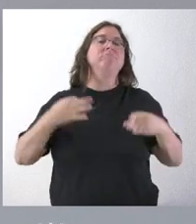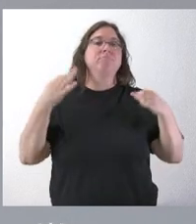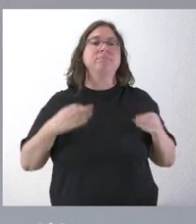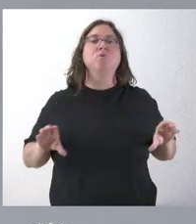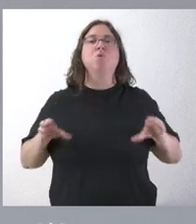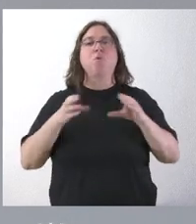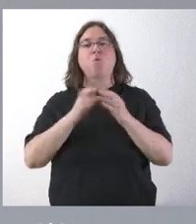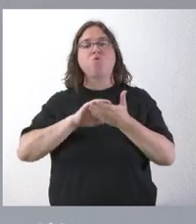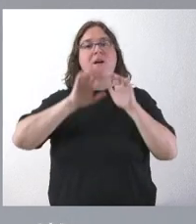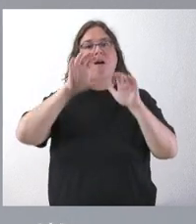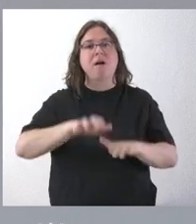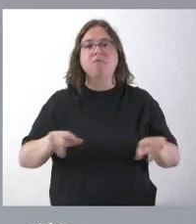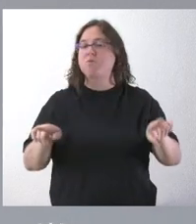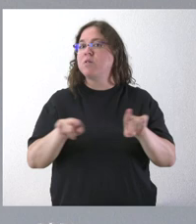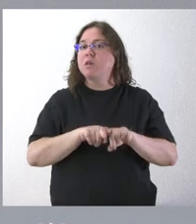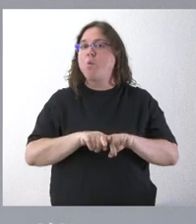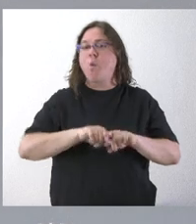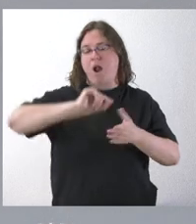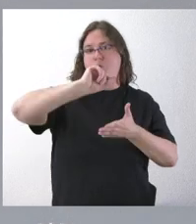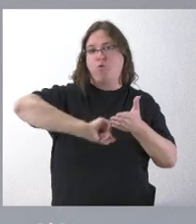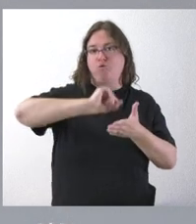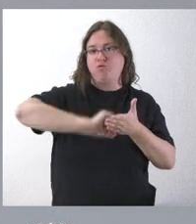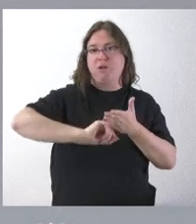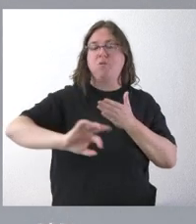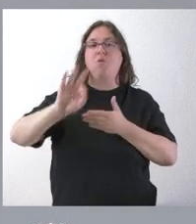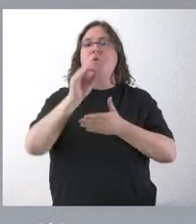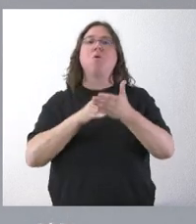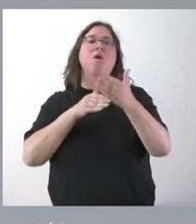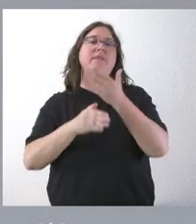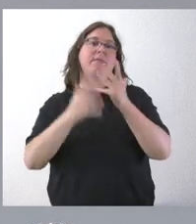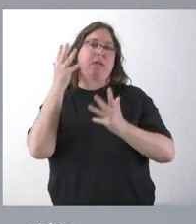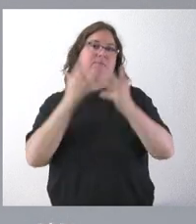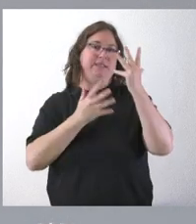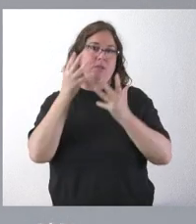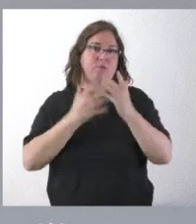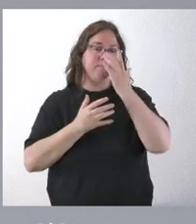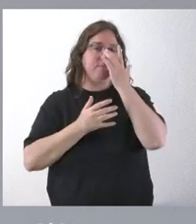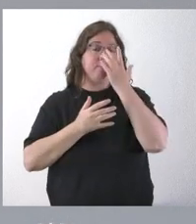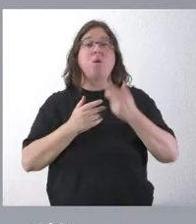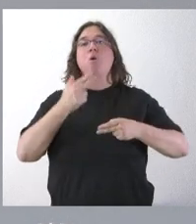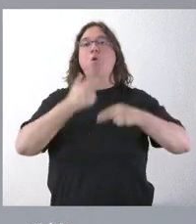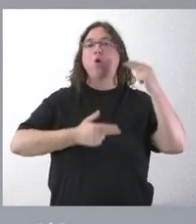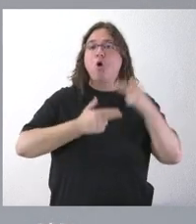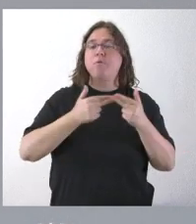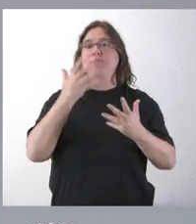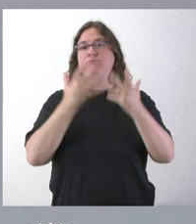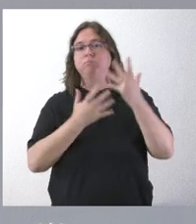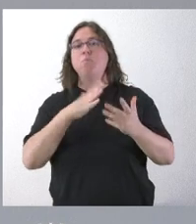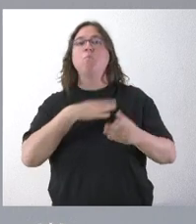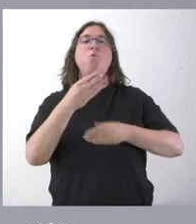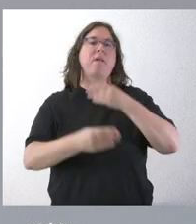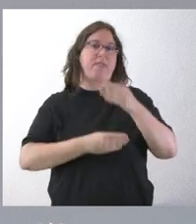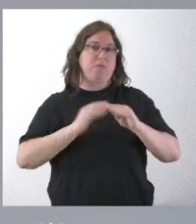y León esa contratación o bien que lo hacen por administración. Saben que hay determinadas infraestructuras u obras que pueden hacer las propias